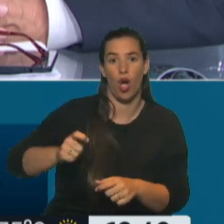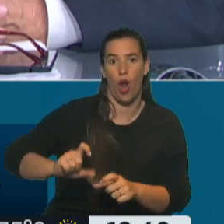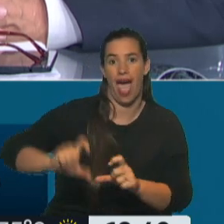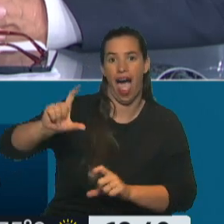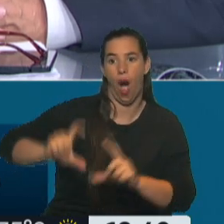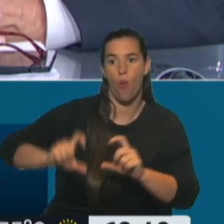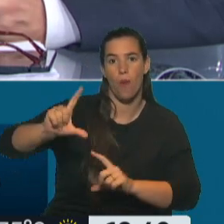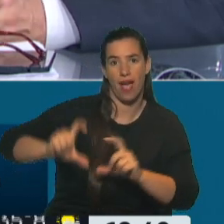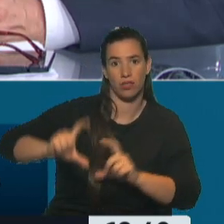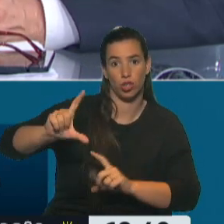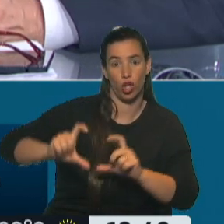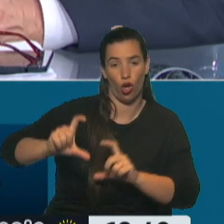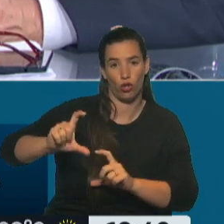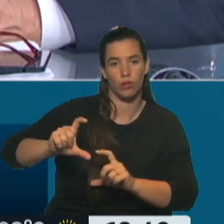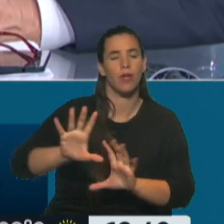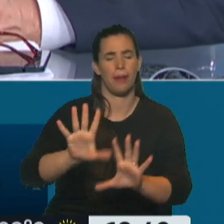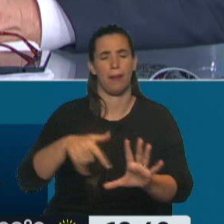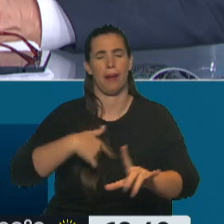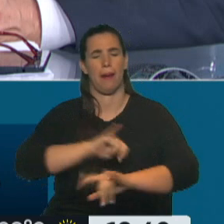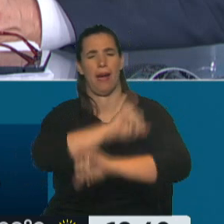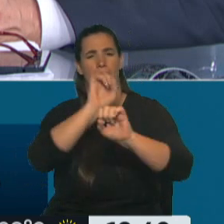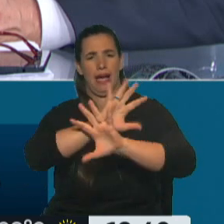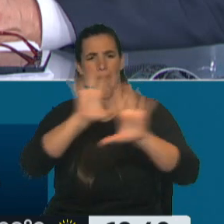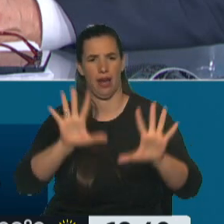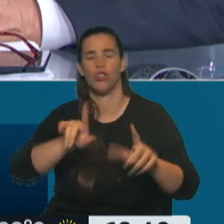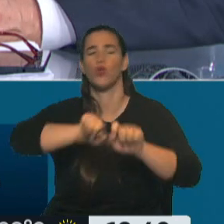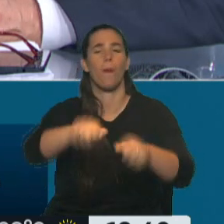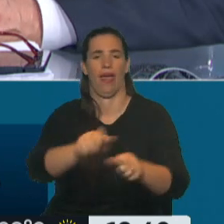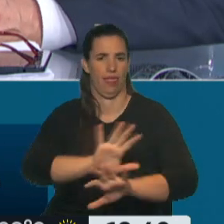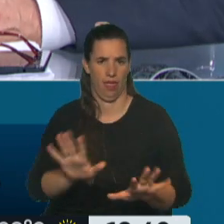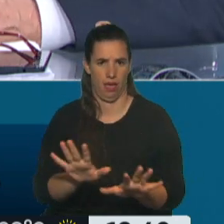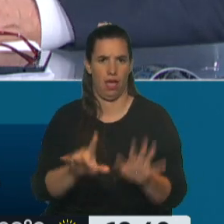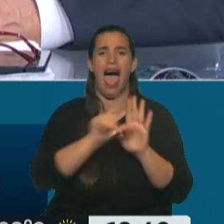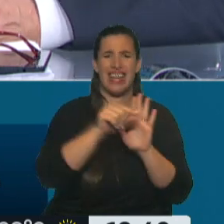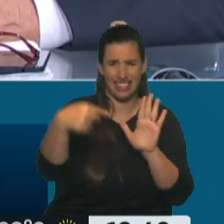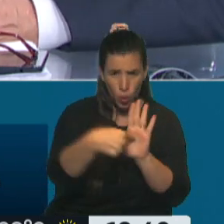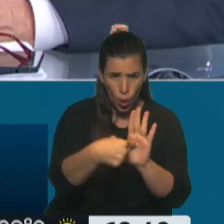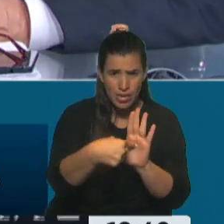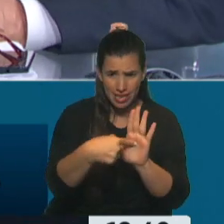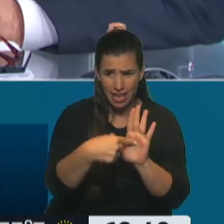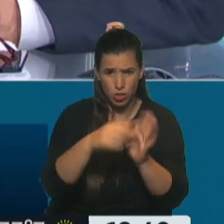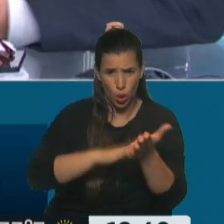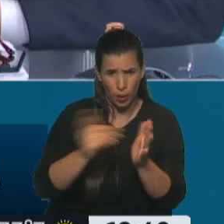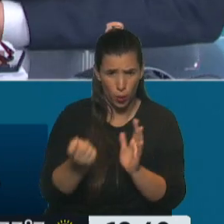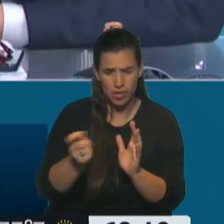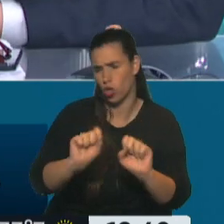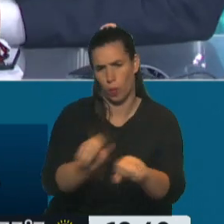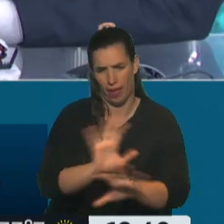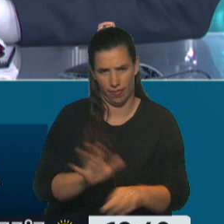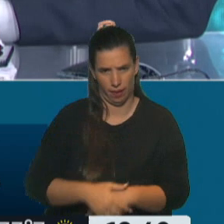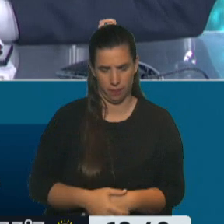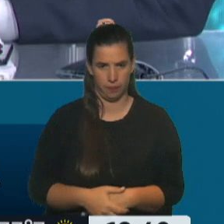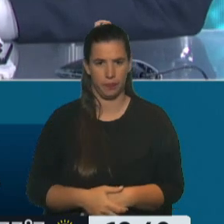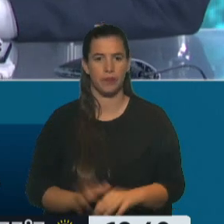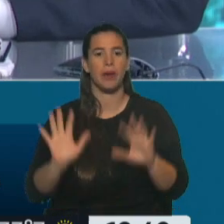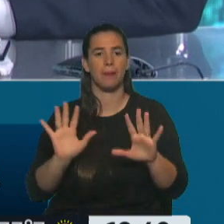Se va... Mejor dicho, lo suspende. Claro. Lo suspende. sea, podría volver a aplicar. Vamos a hacer una cosa. Ustedes dos están